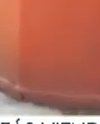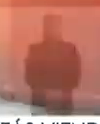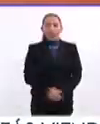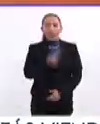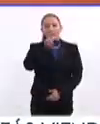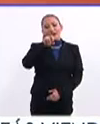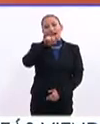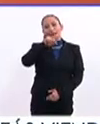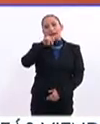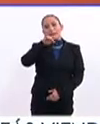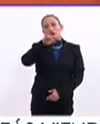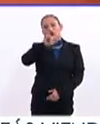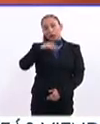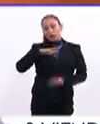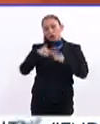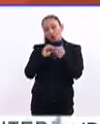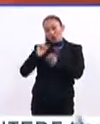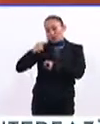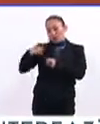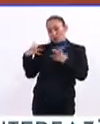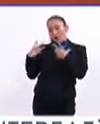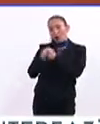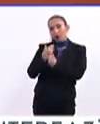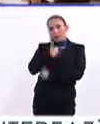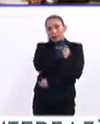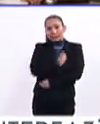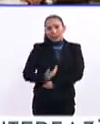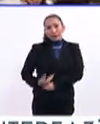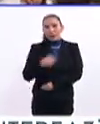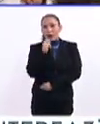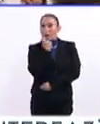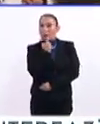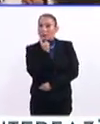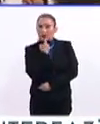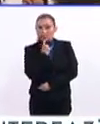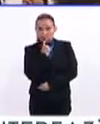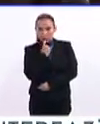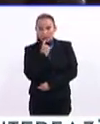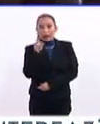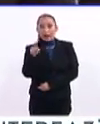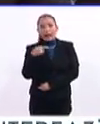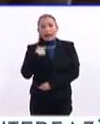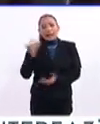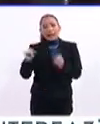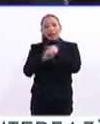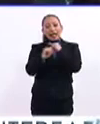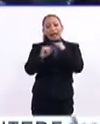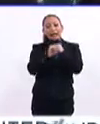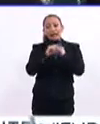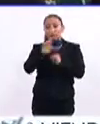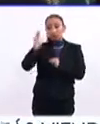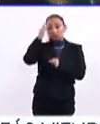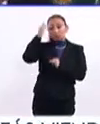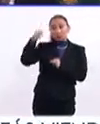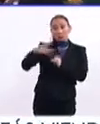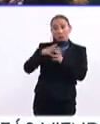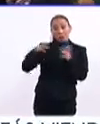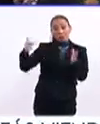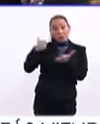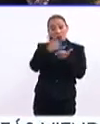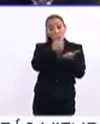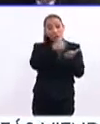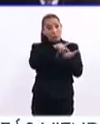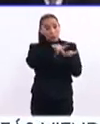Vanessa Ponce de León se reunió recientemente con el presidente Andrés Manuel López Obrador, quien en redes sociales reconoció la dimensión